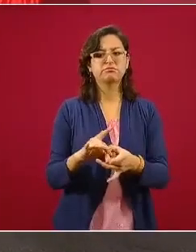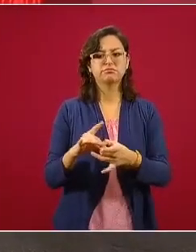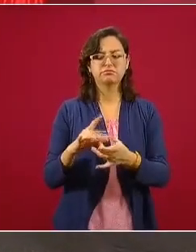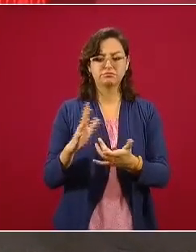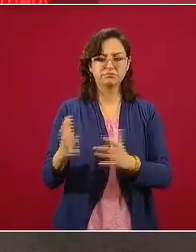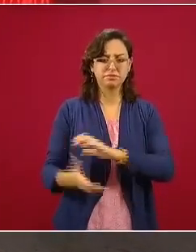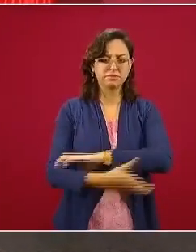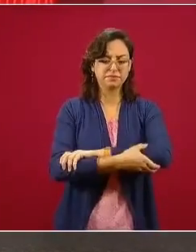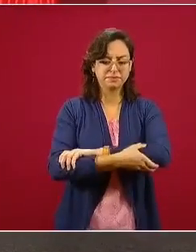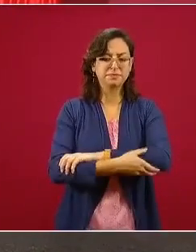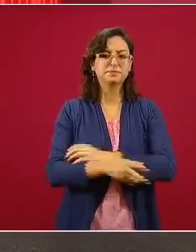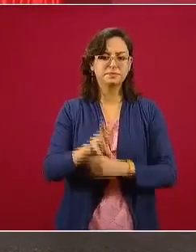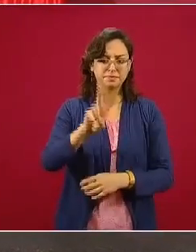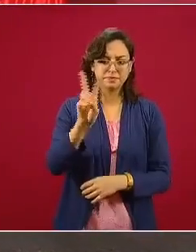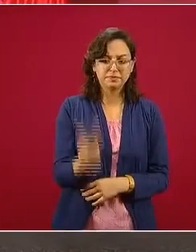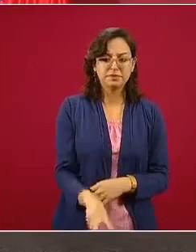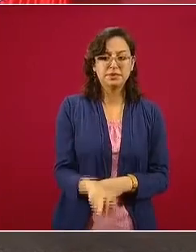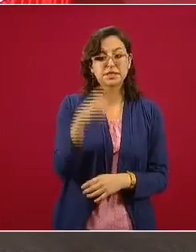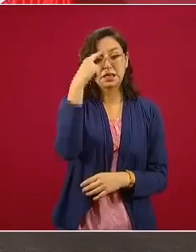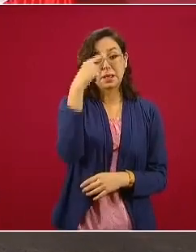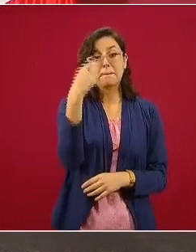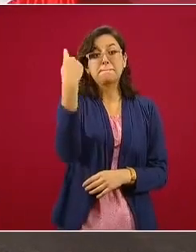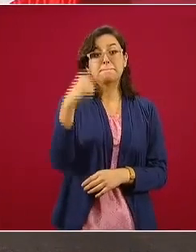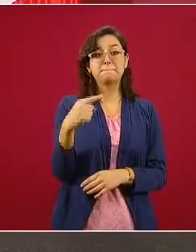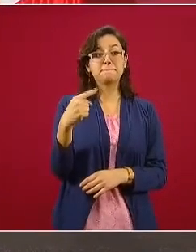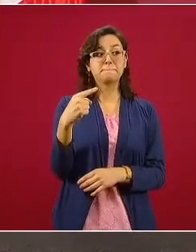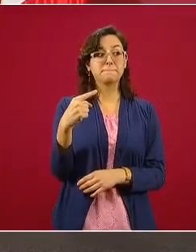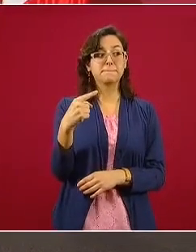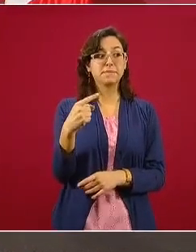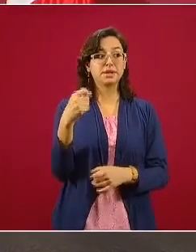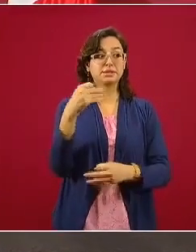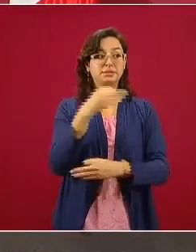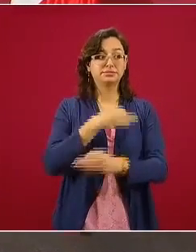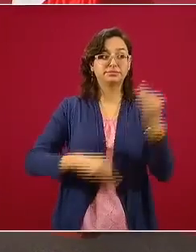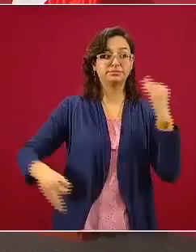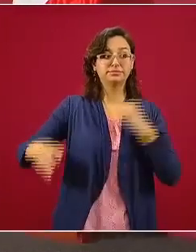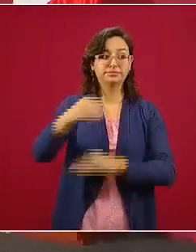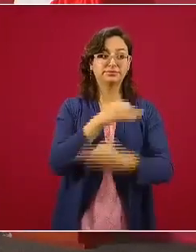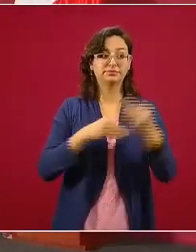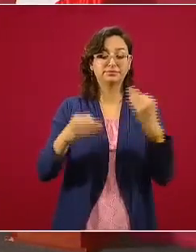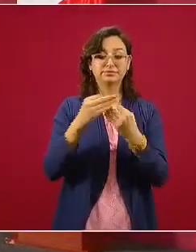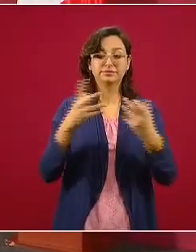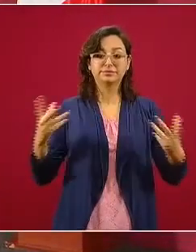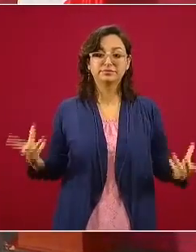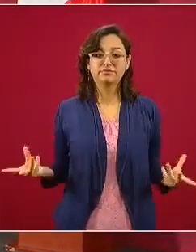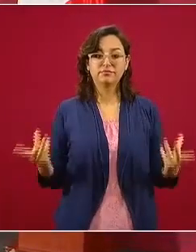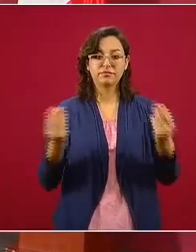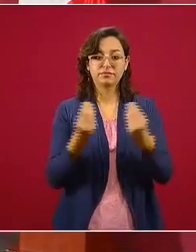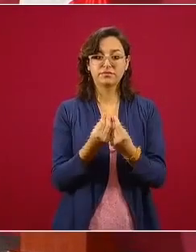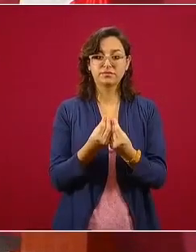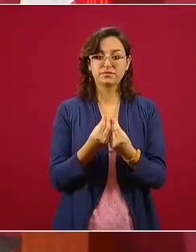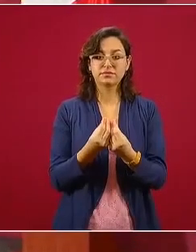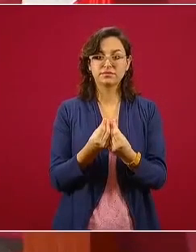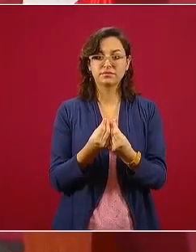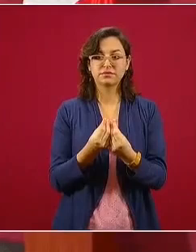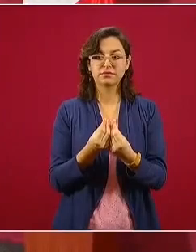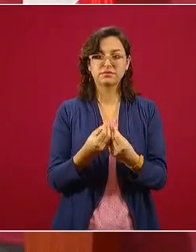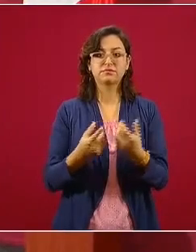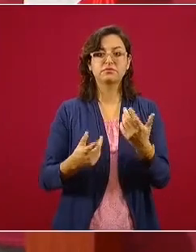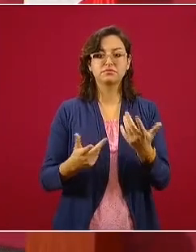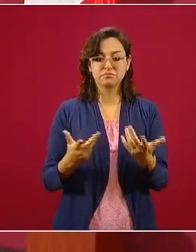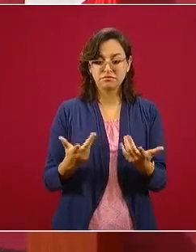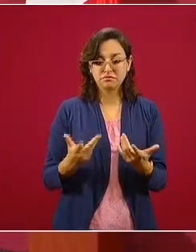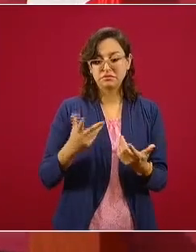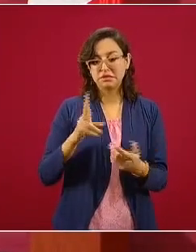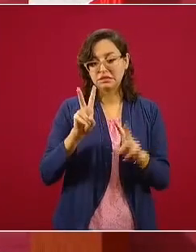para que entre todos podamos enfrentar la pandemia